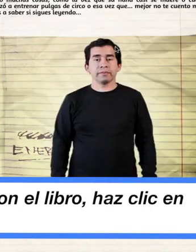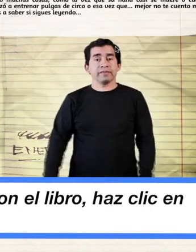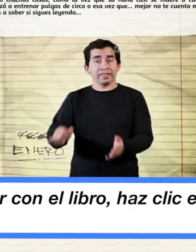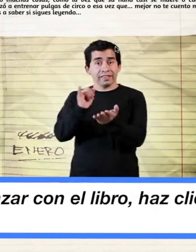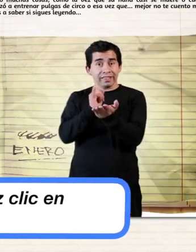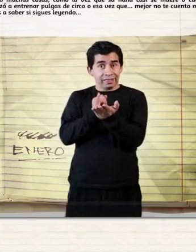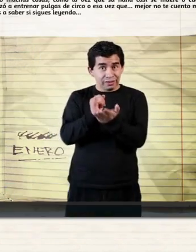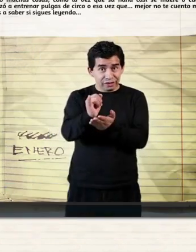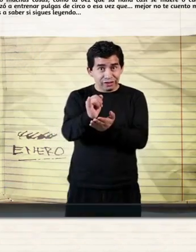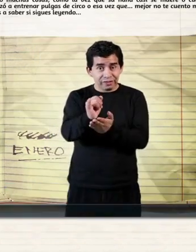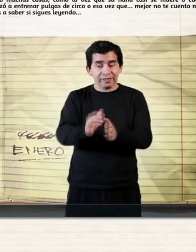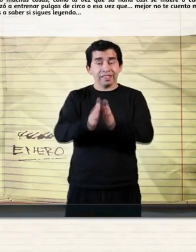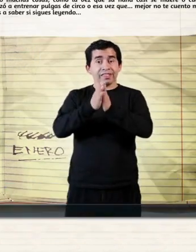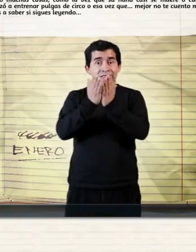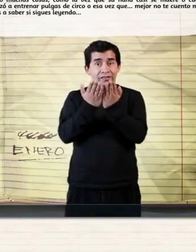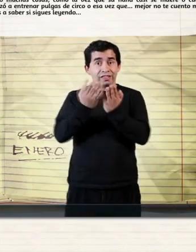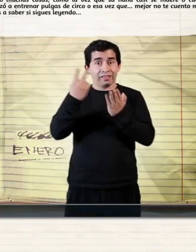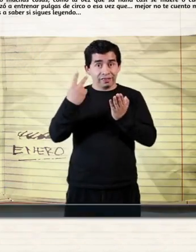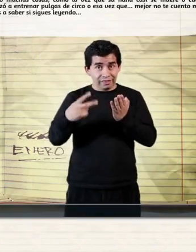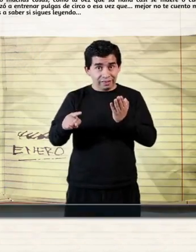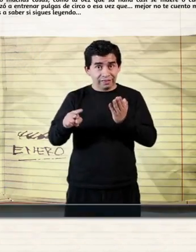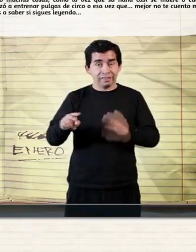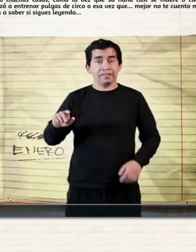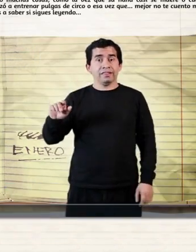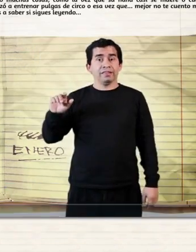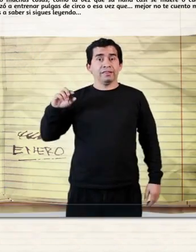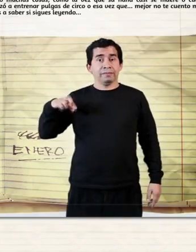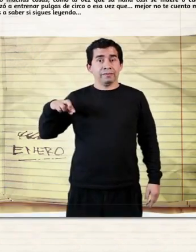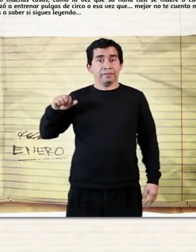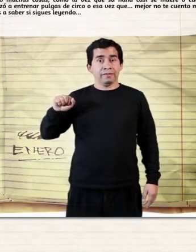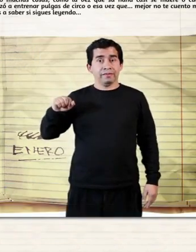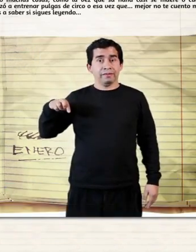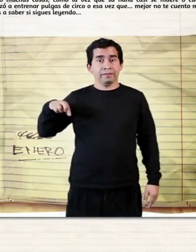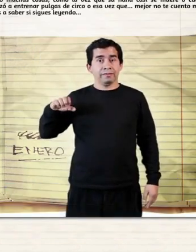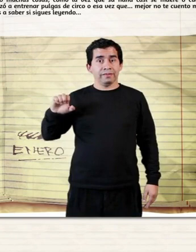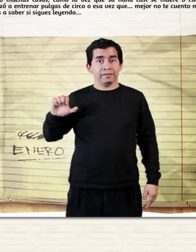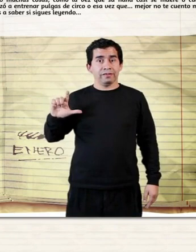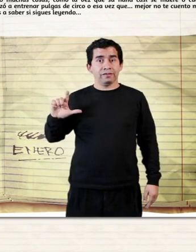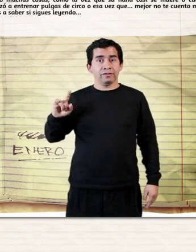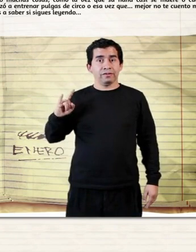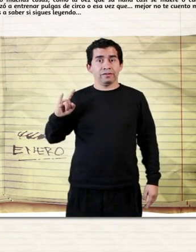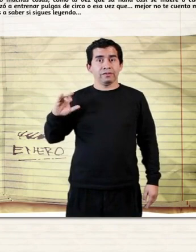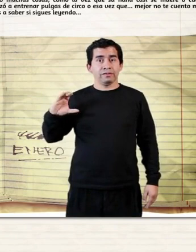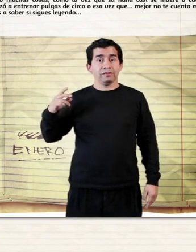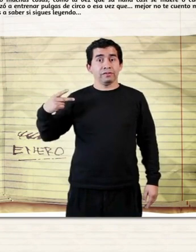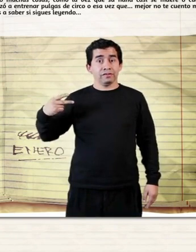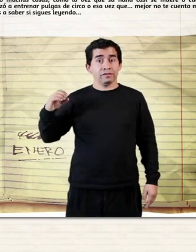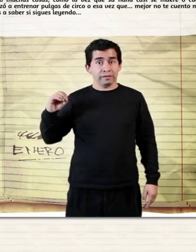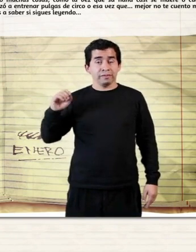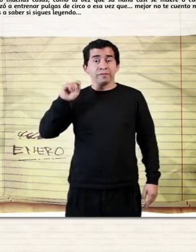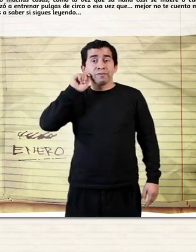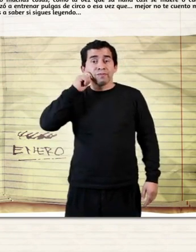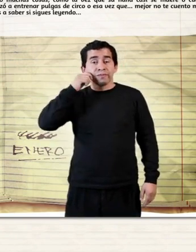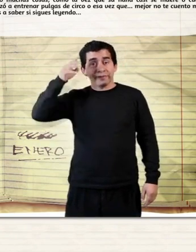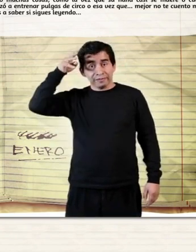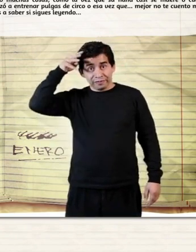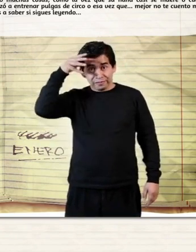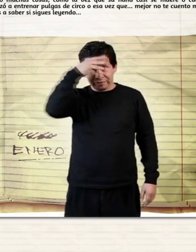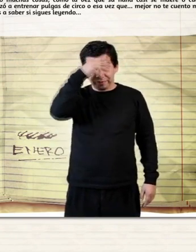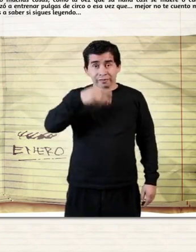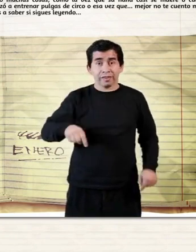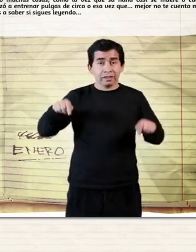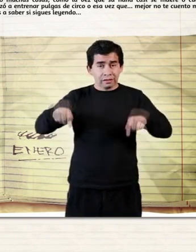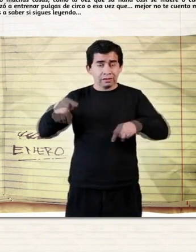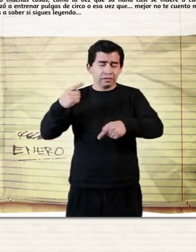INTRODUCCIÓN El diario de Papelucho Esta es la historia de Papelucho Un niño como tú